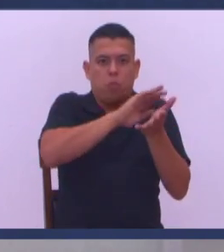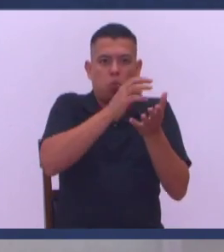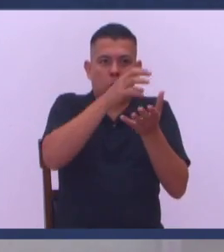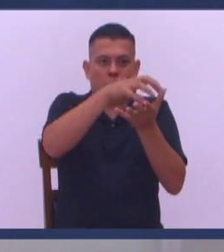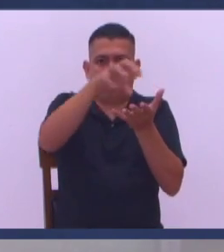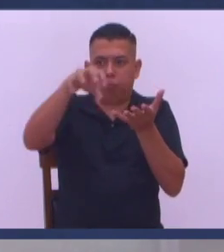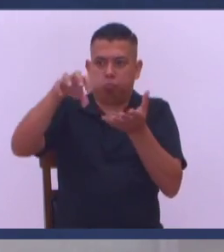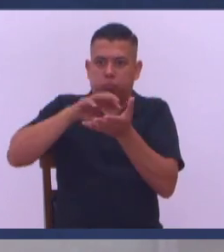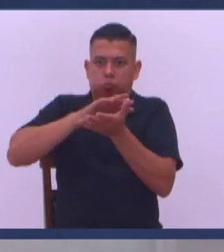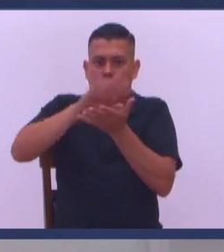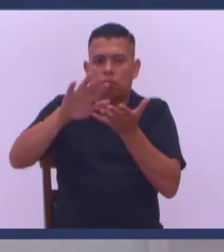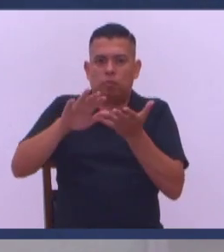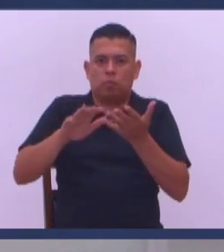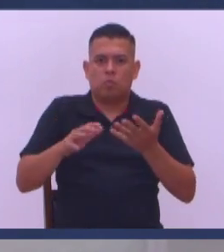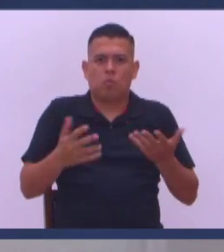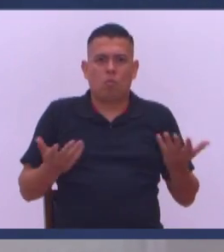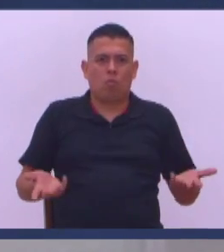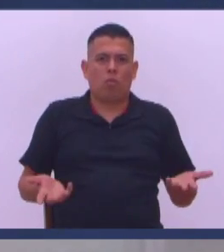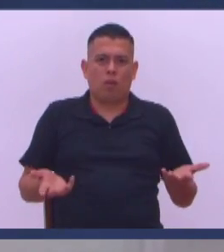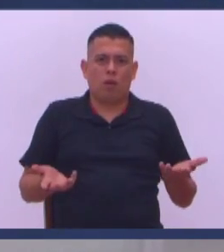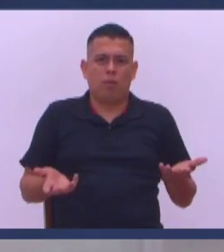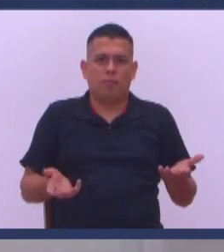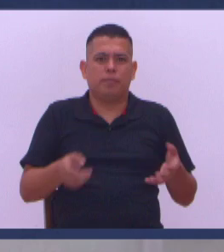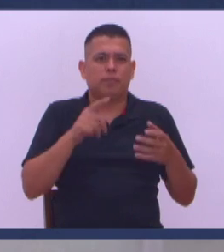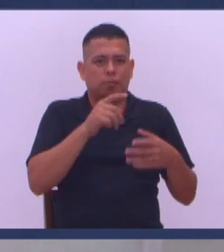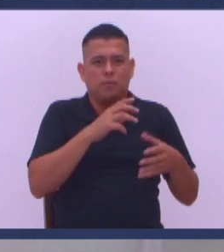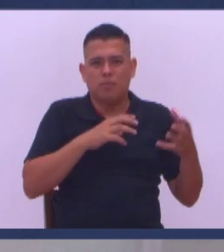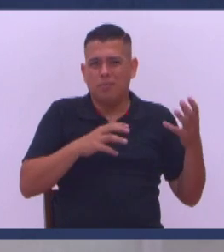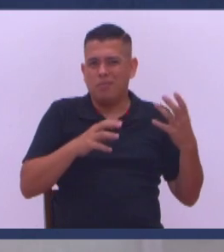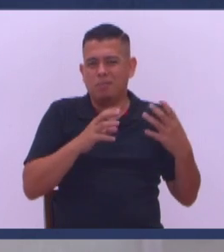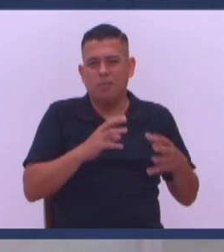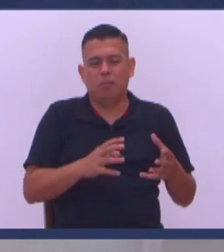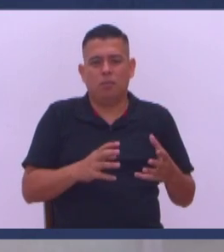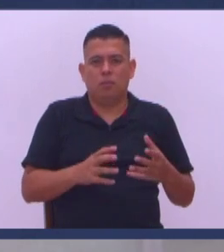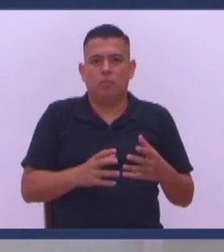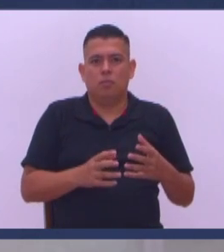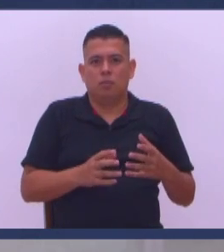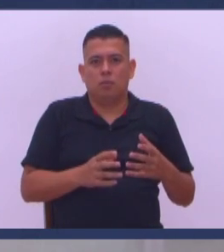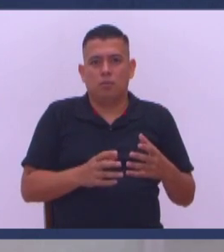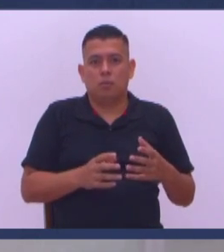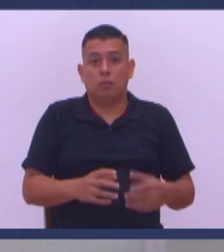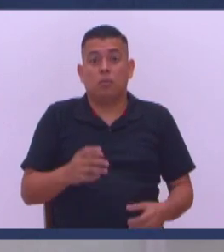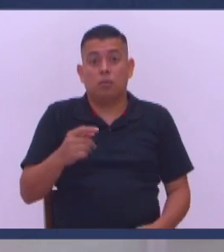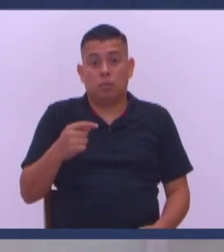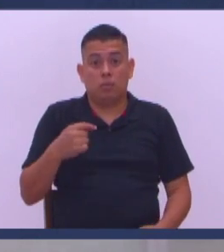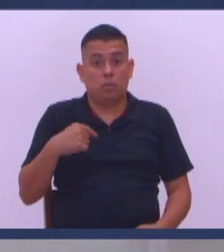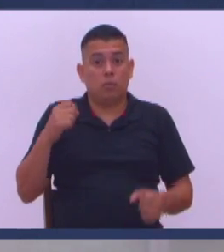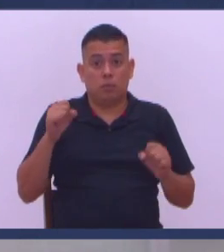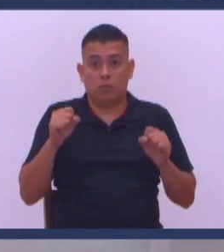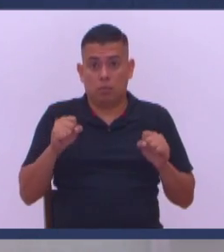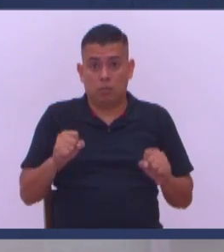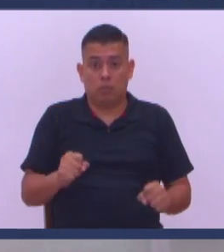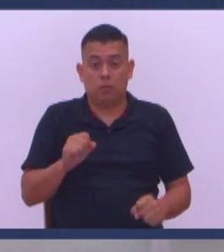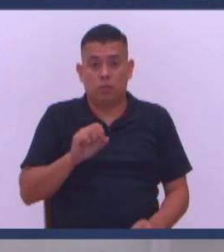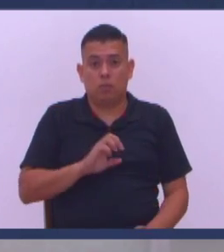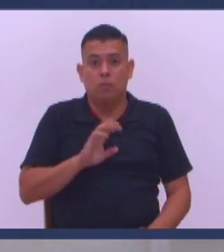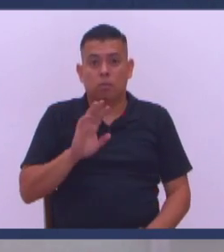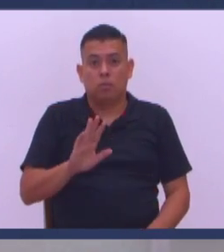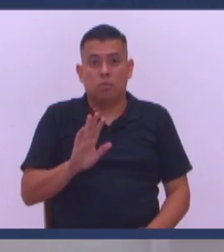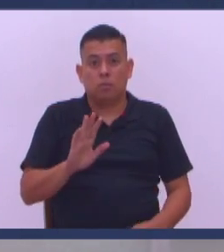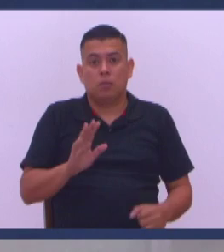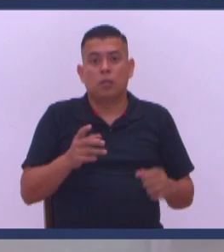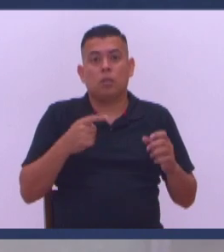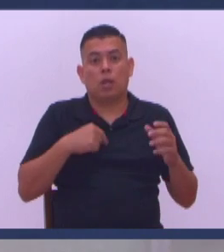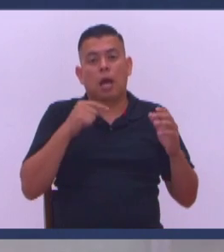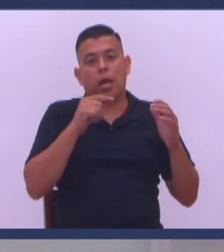inconformes Y estamos Y eso es lo que Causa en nosotros Un caos Yo no puedo decir cosas Porque todo